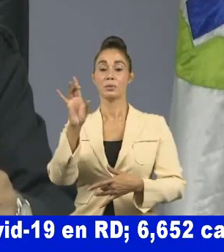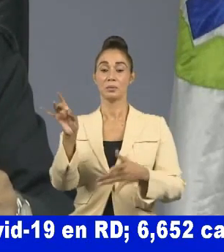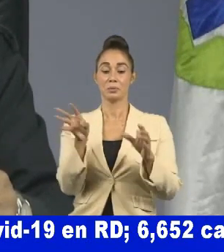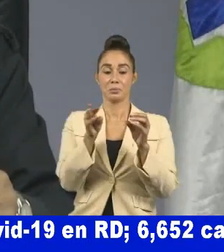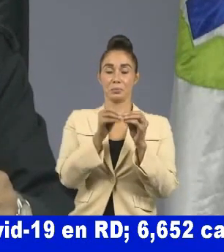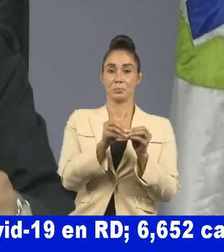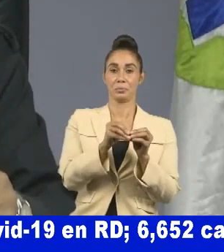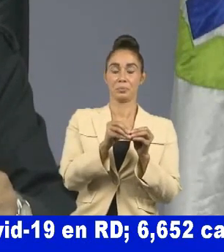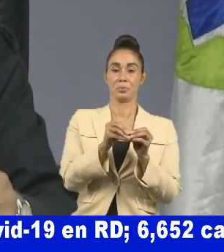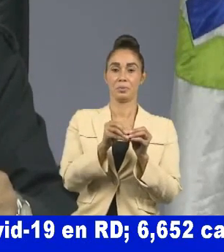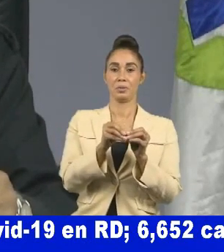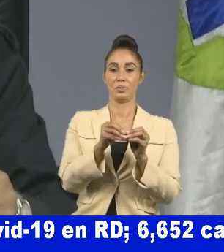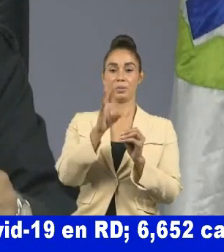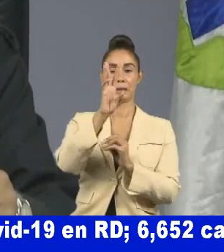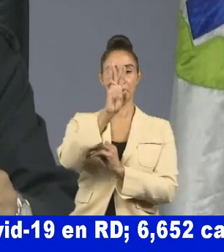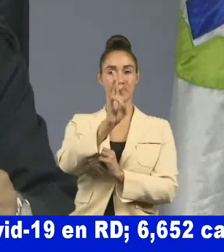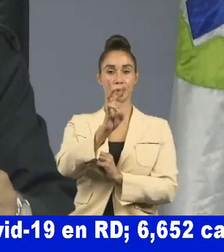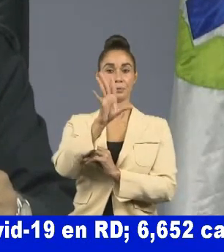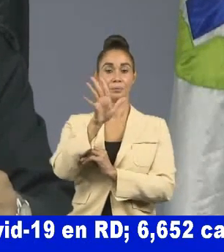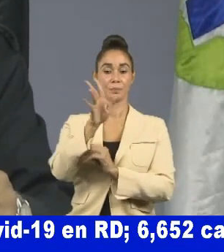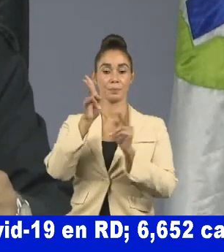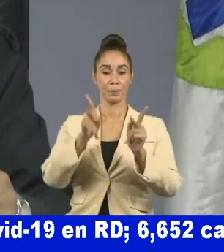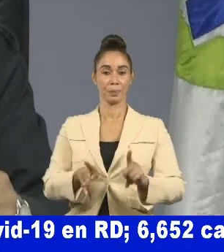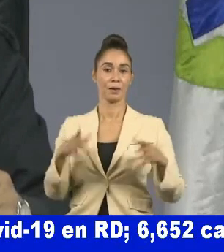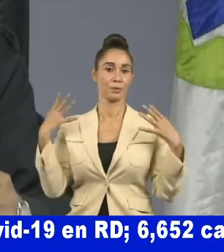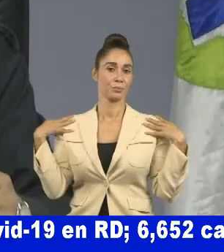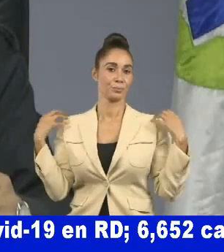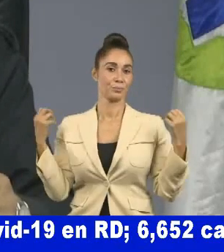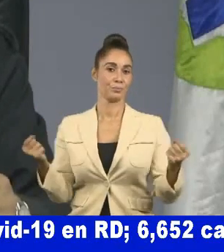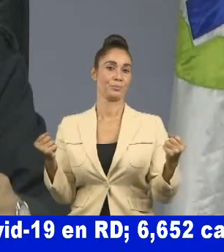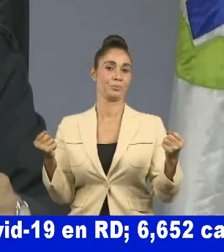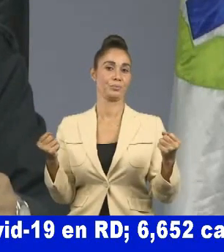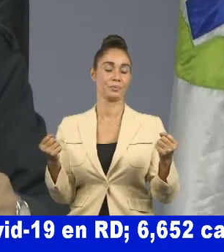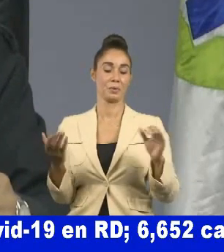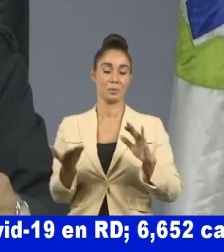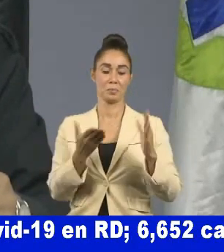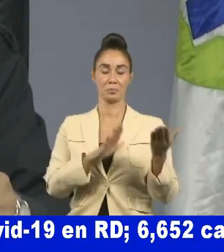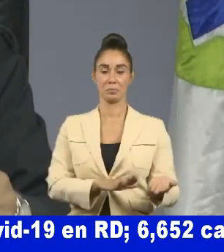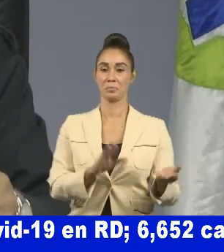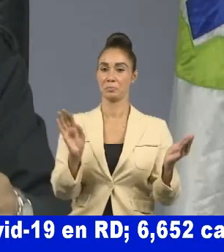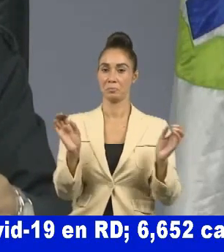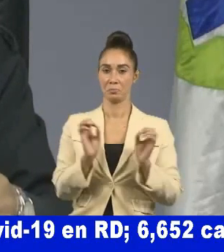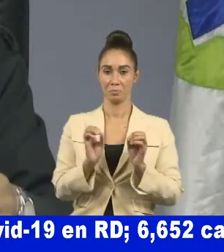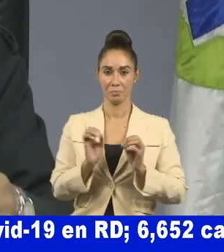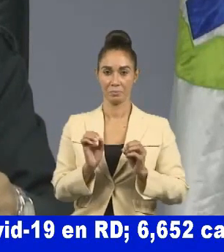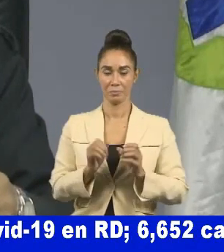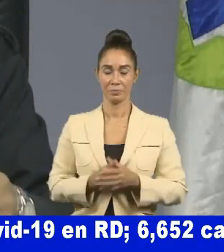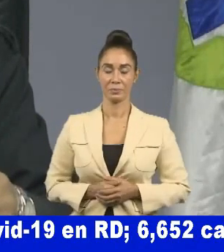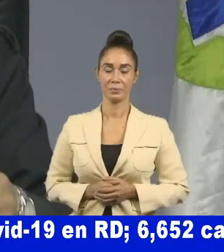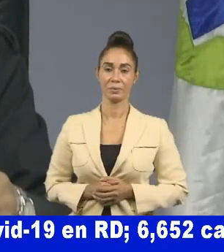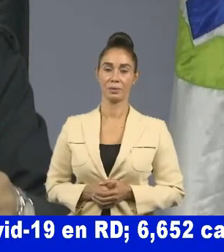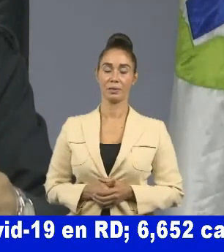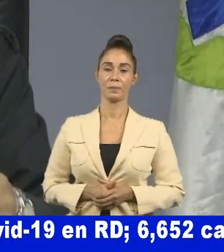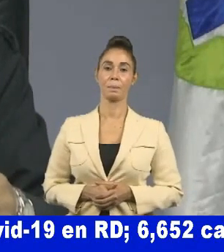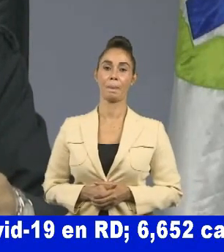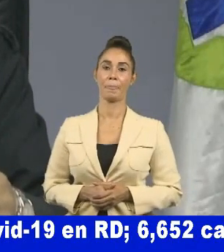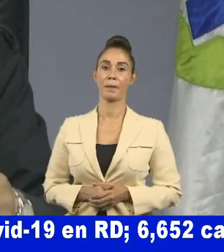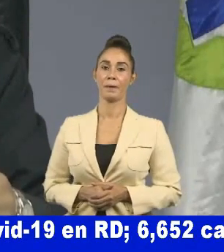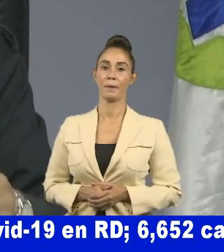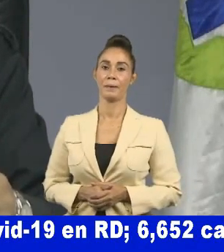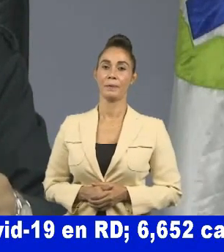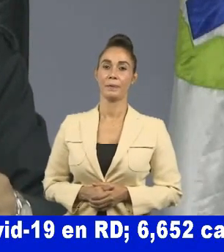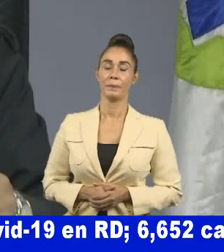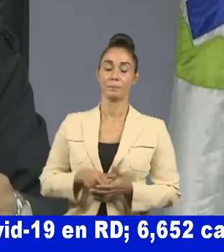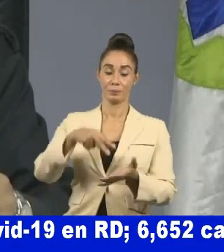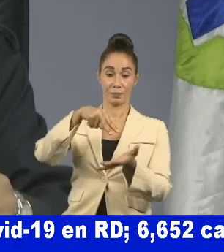acumulados 65 recuperados 0 fallecimiento María